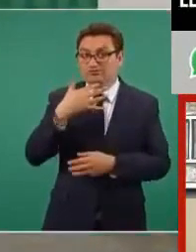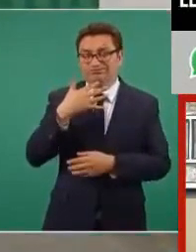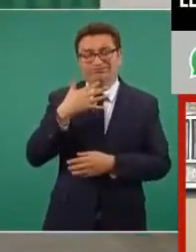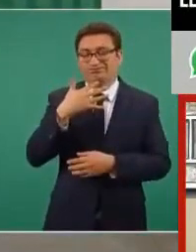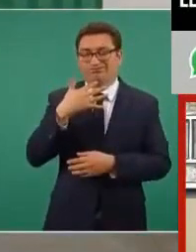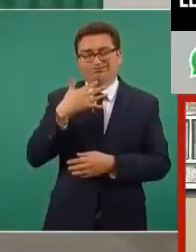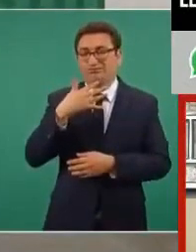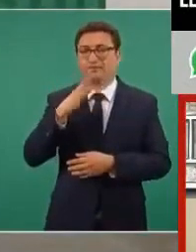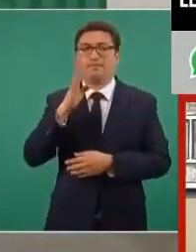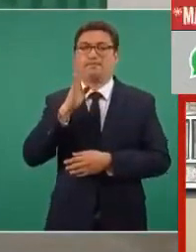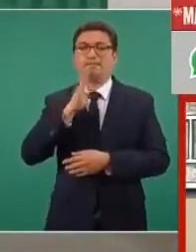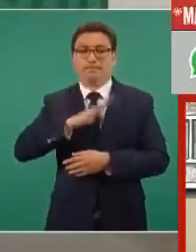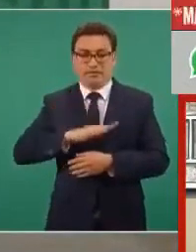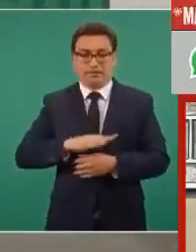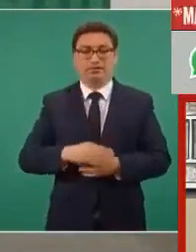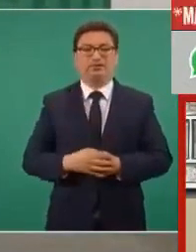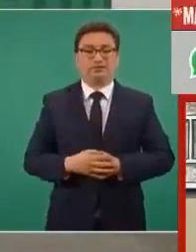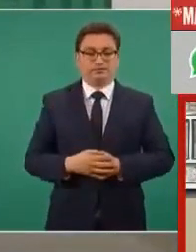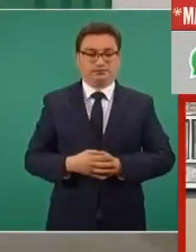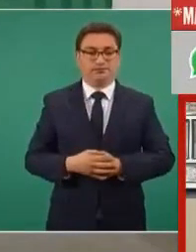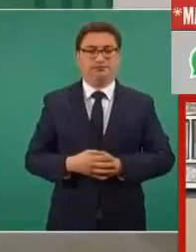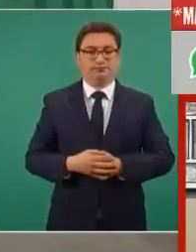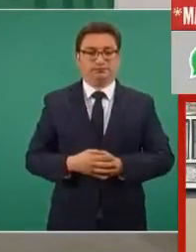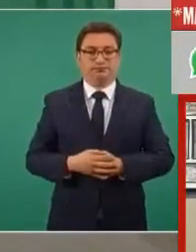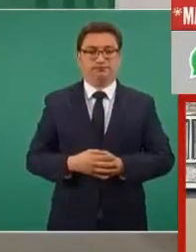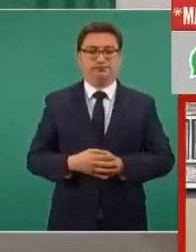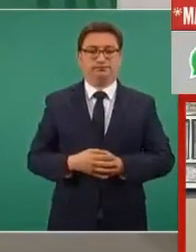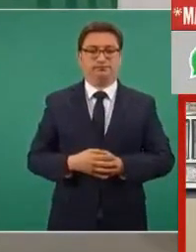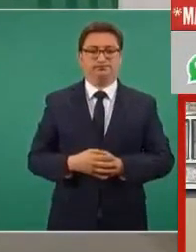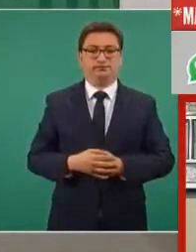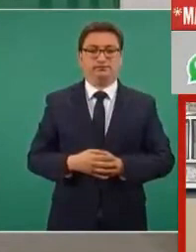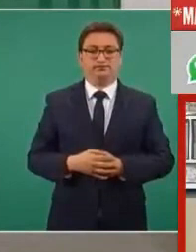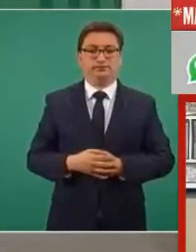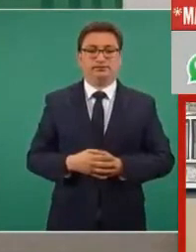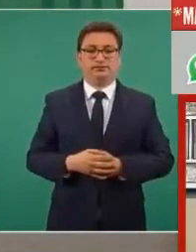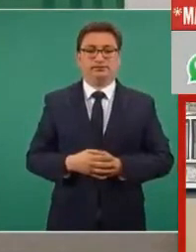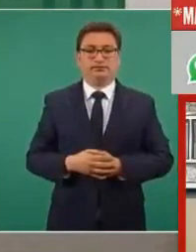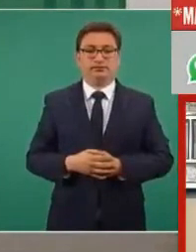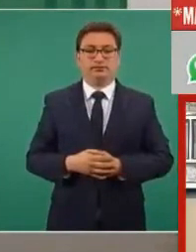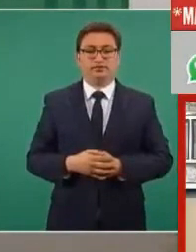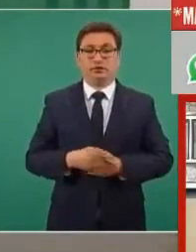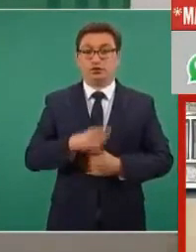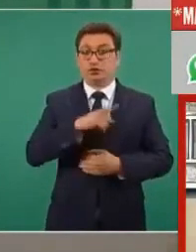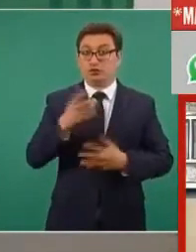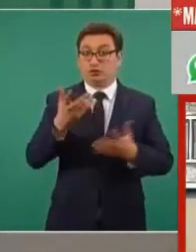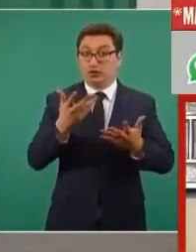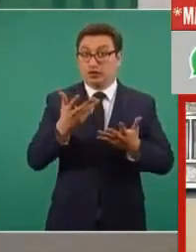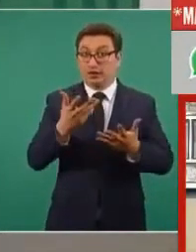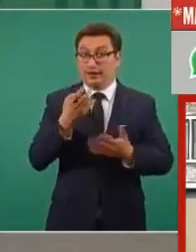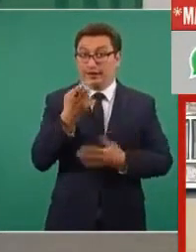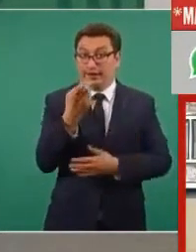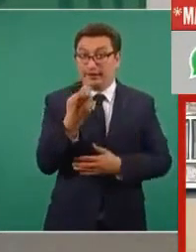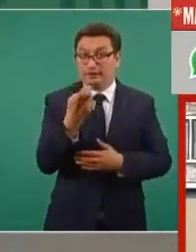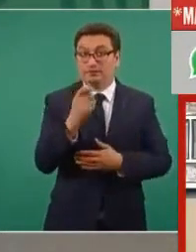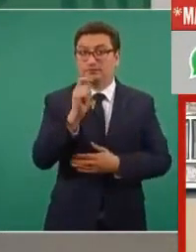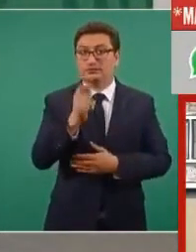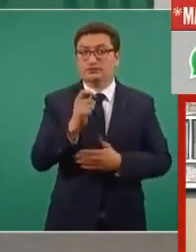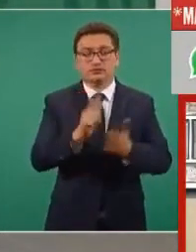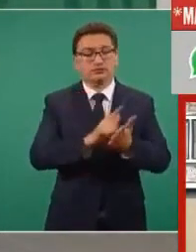que están actuando de manera ilegal